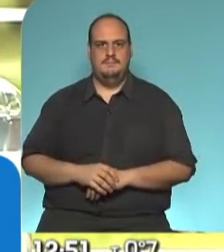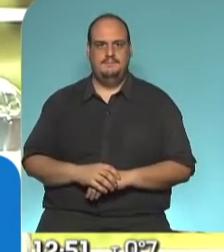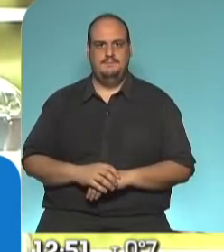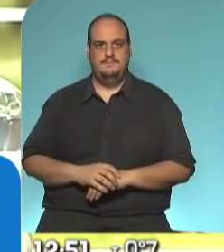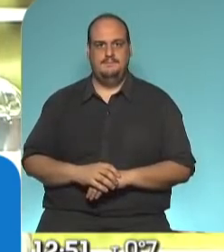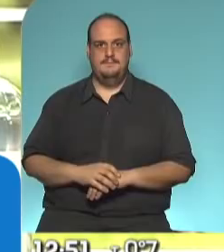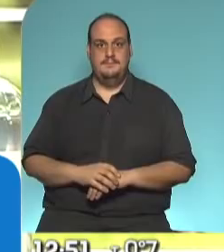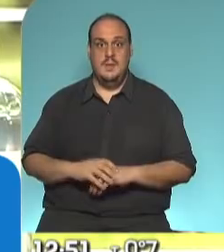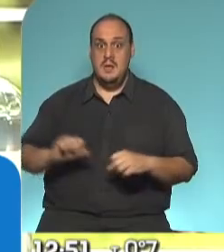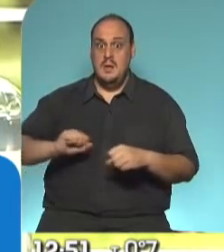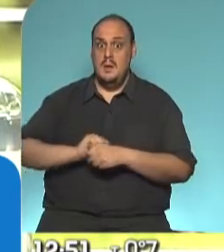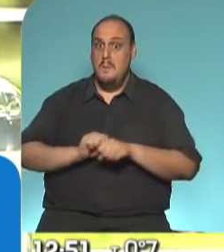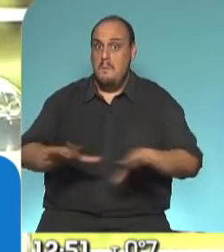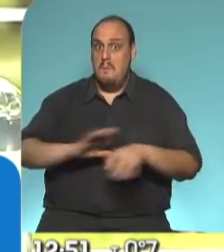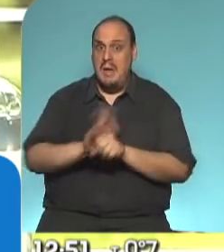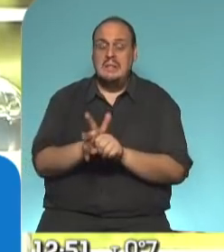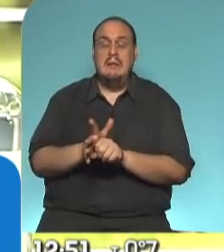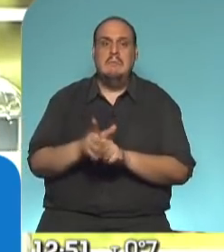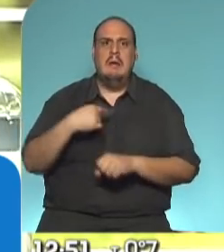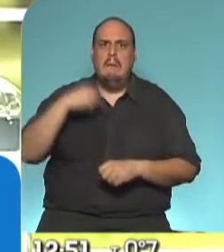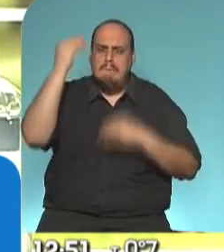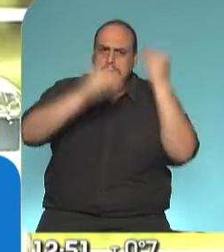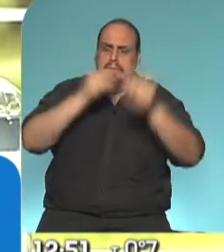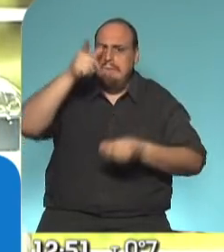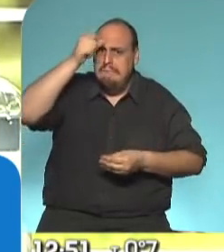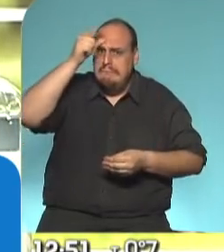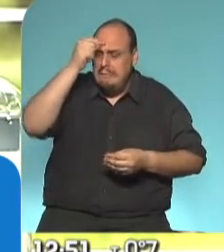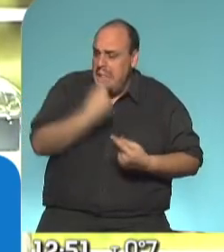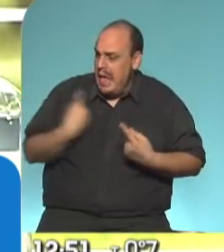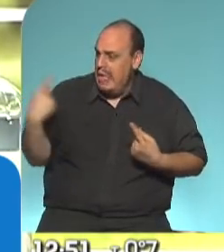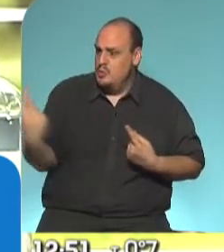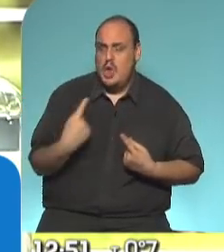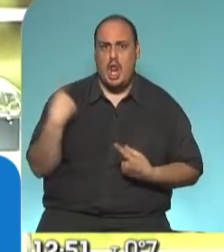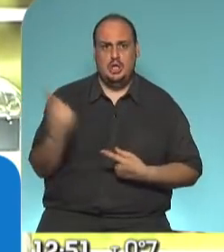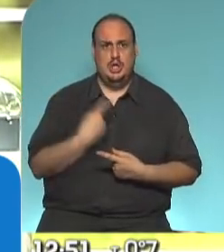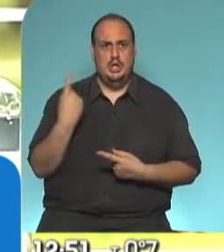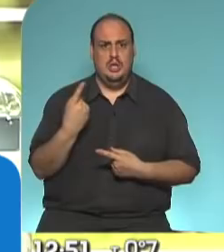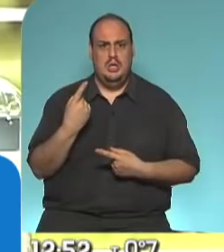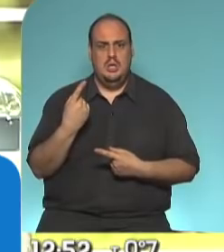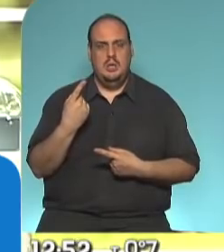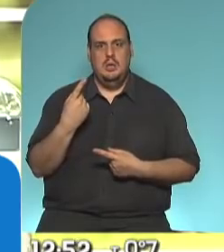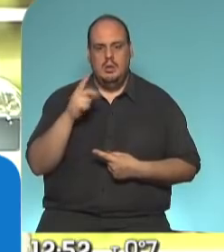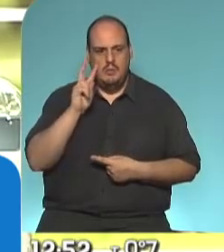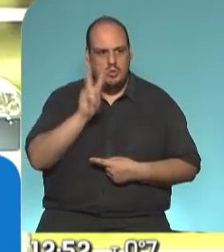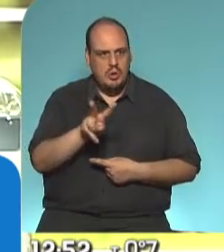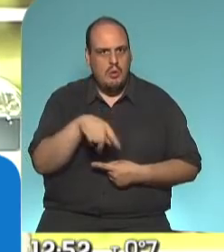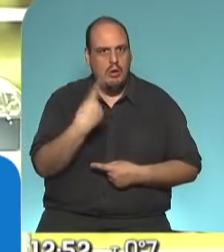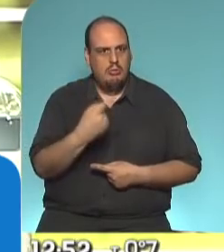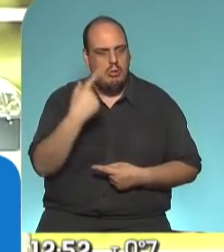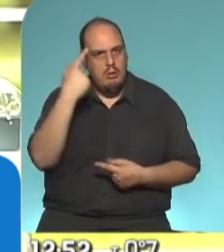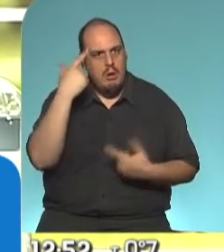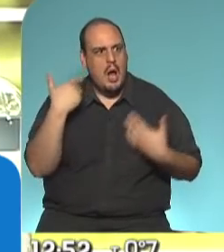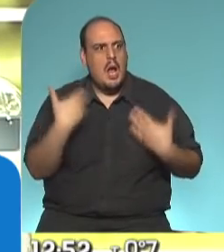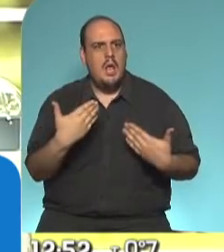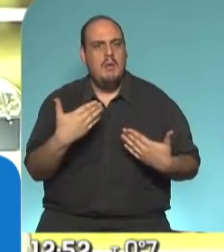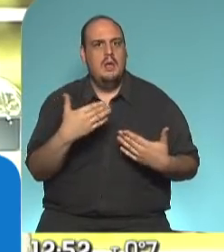Y la pandemia fue un dolor de cabeza para todos y cada uno de nosotros, pero viendo lo que fuimos capaces de hacer en cada rincón de